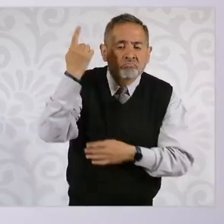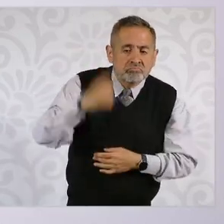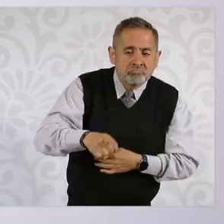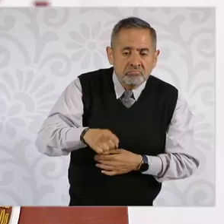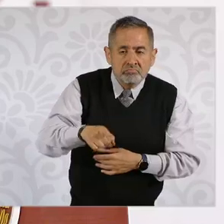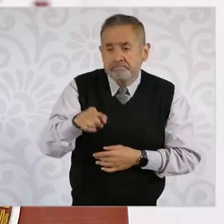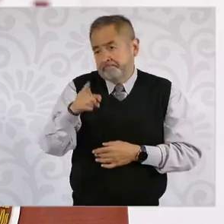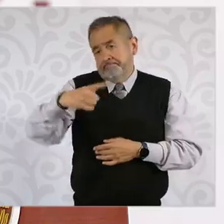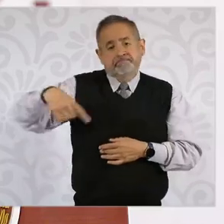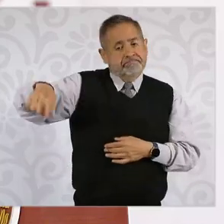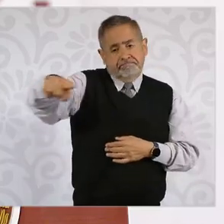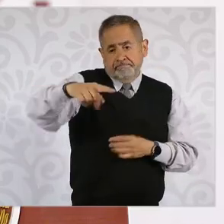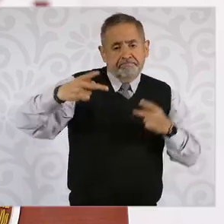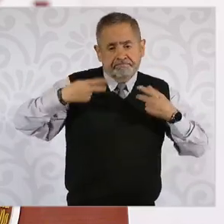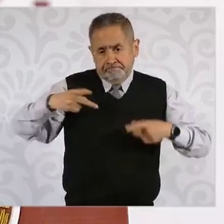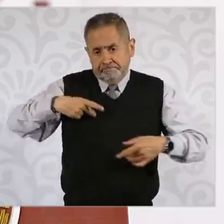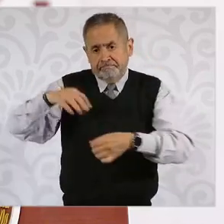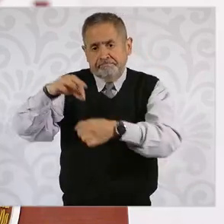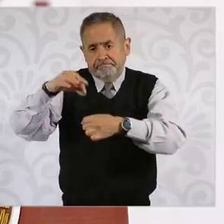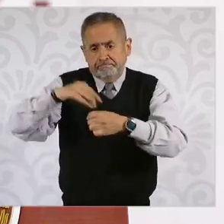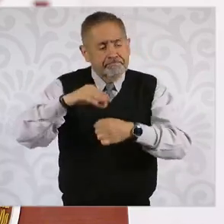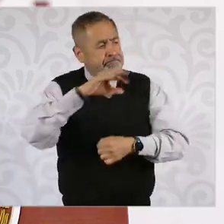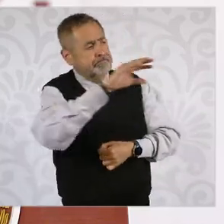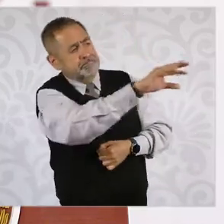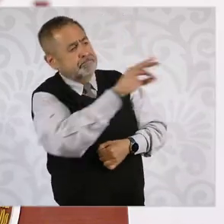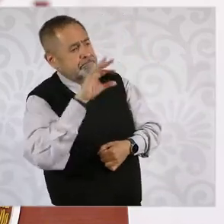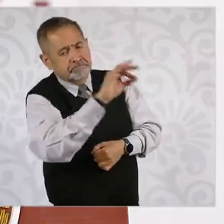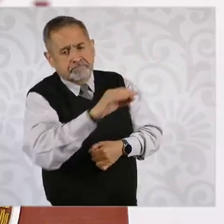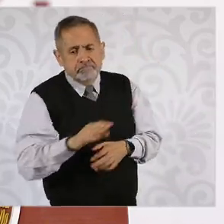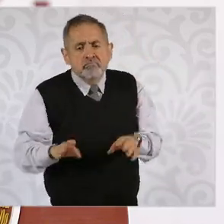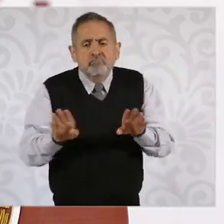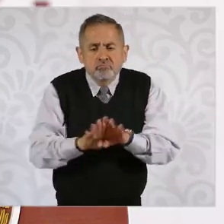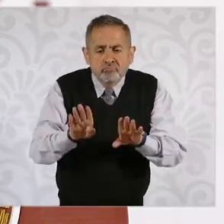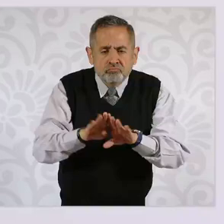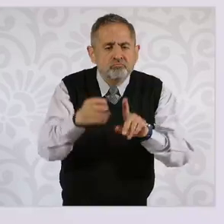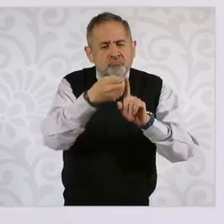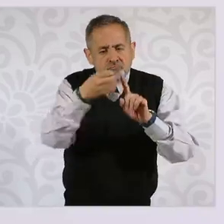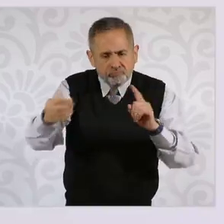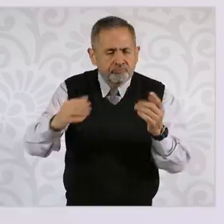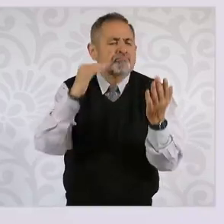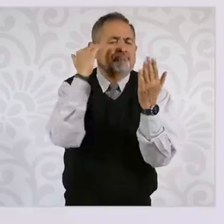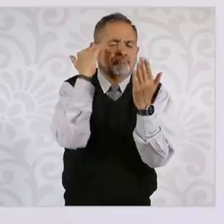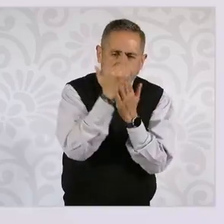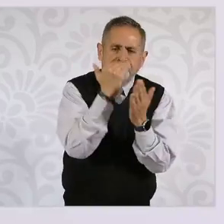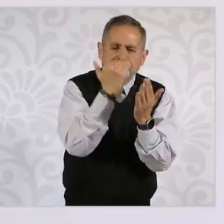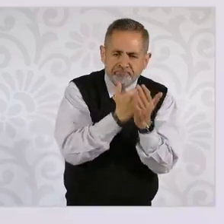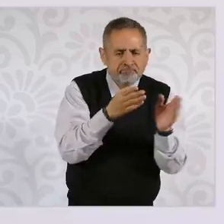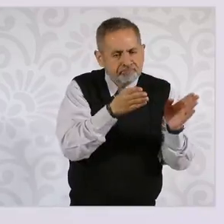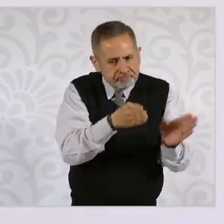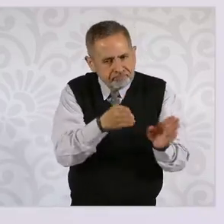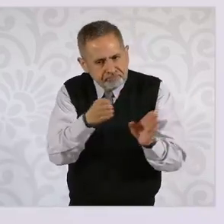los magistrados, las magistradas. ¿Cómo va a ser eso? Pues con un procedimiento.